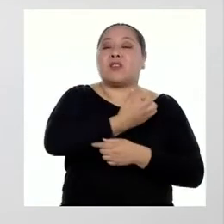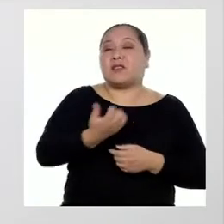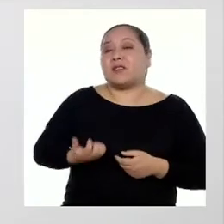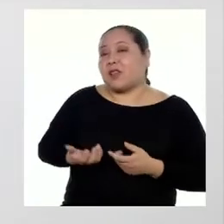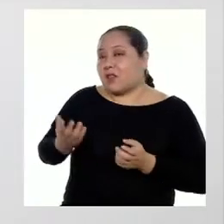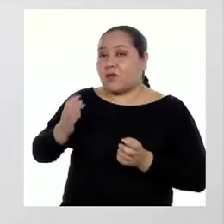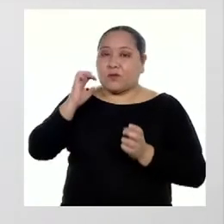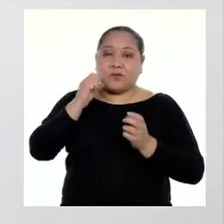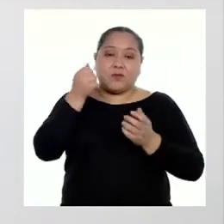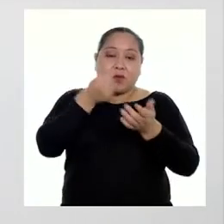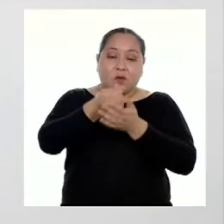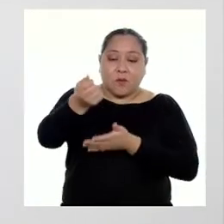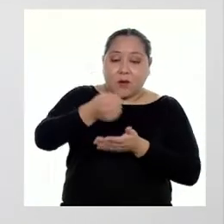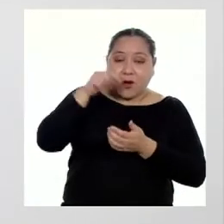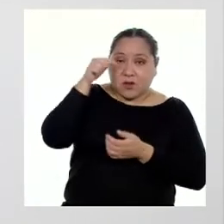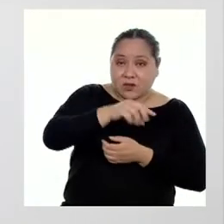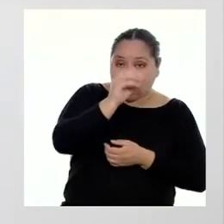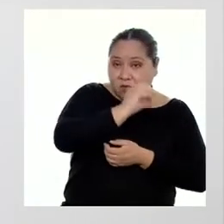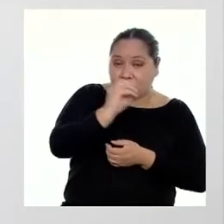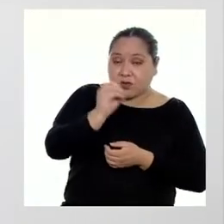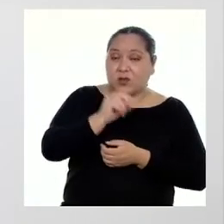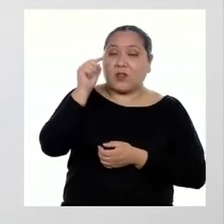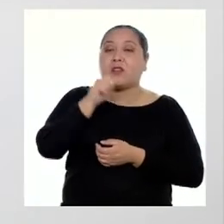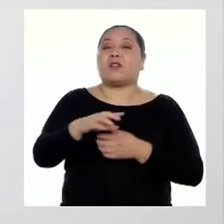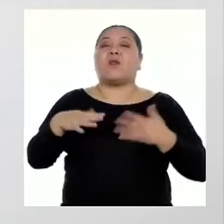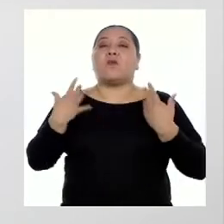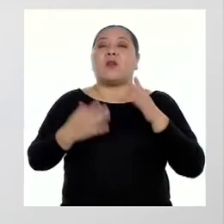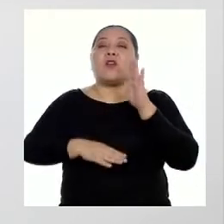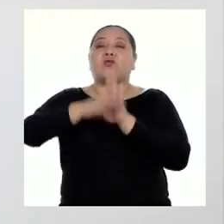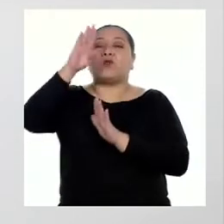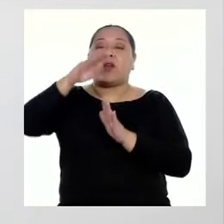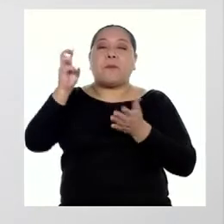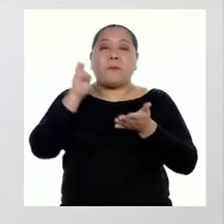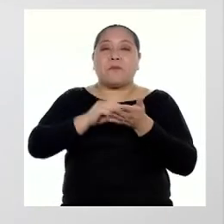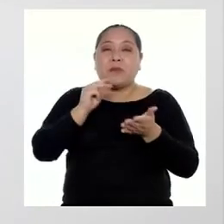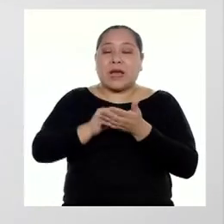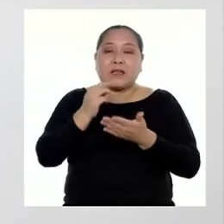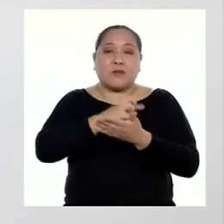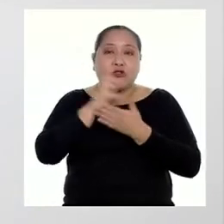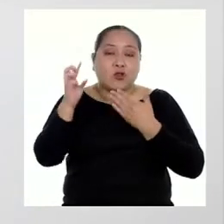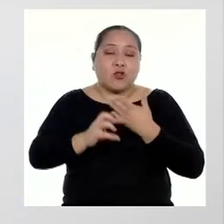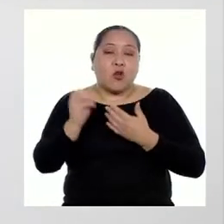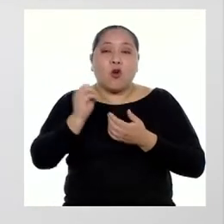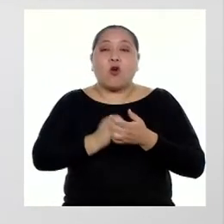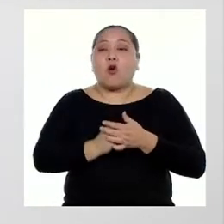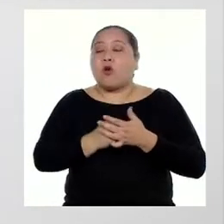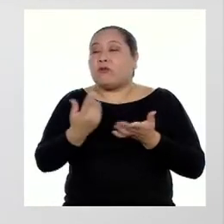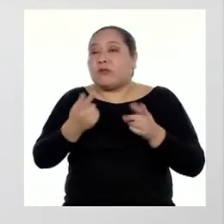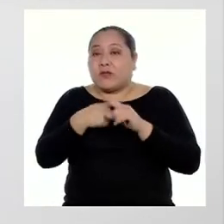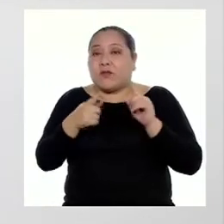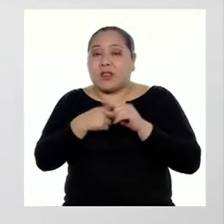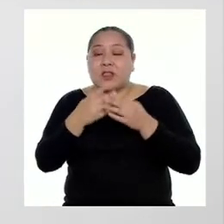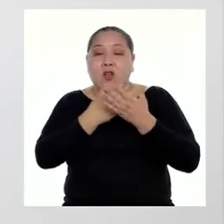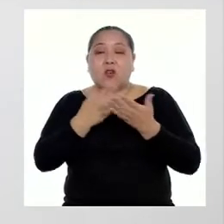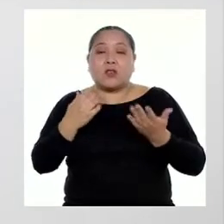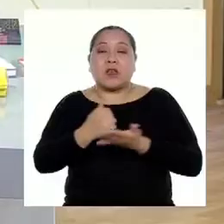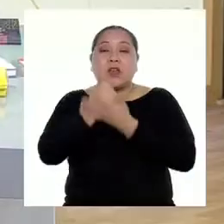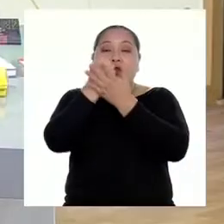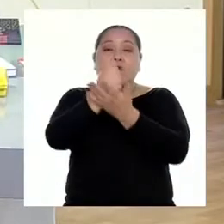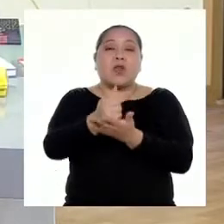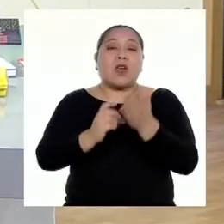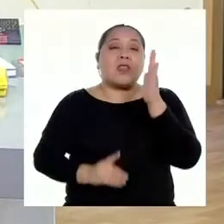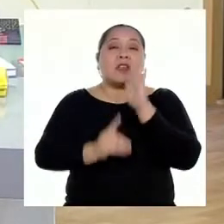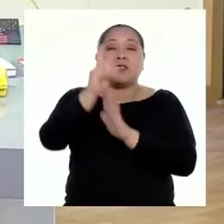Con impuestos como este, se pueden realizar más proyectos o programas que contribuyan al desarrollo del país.